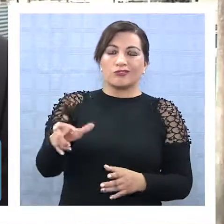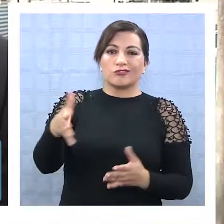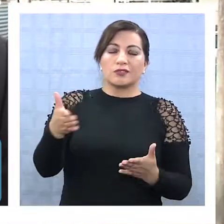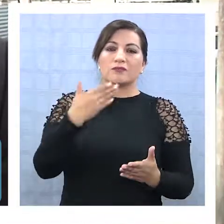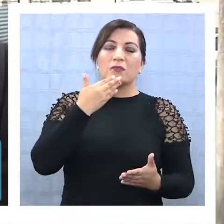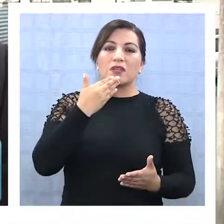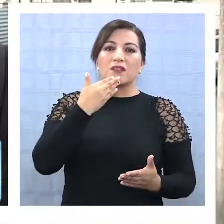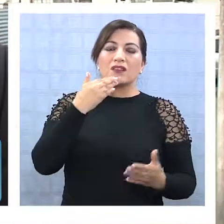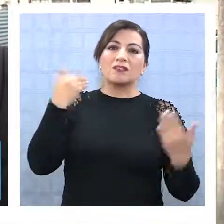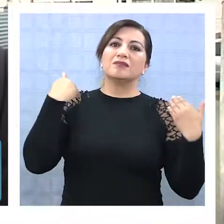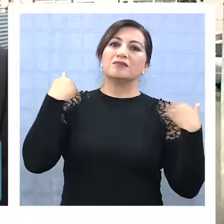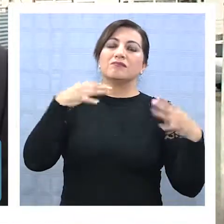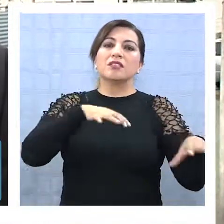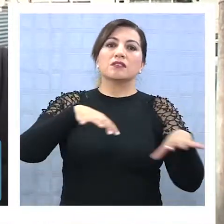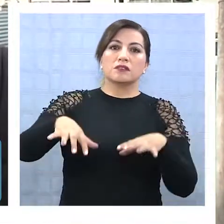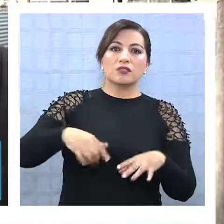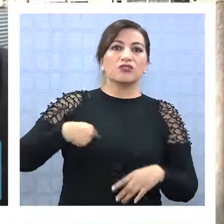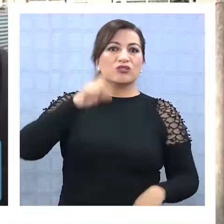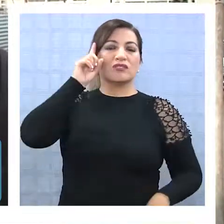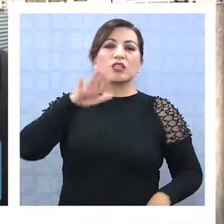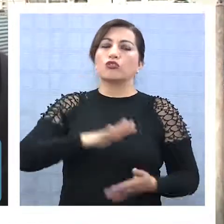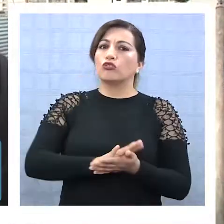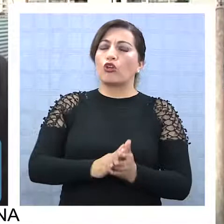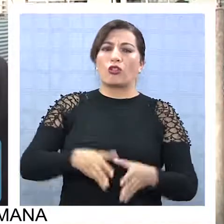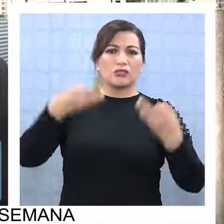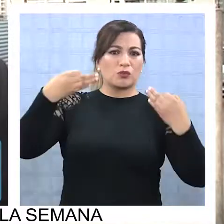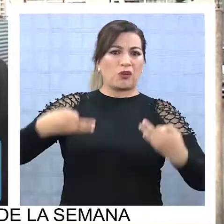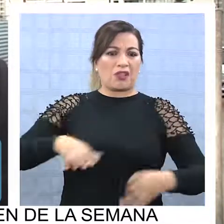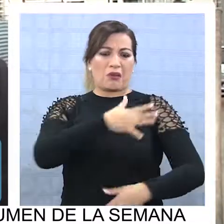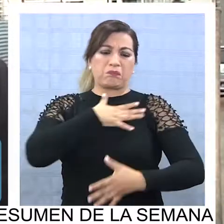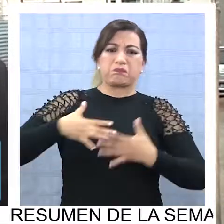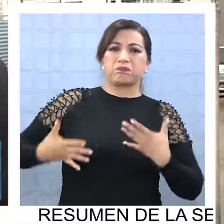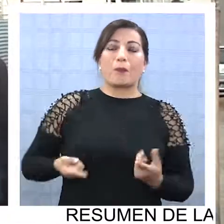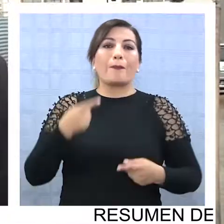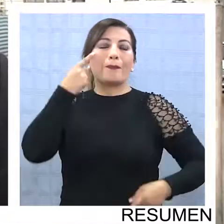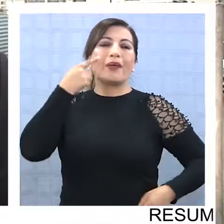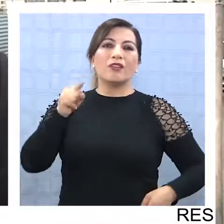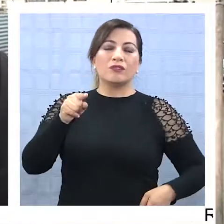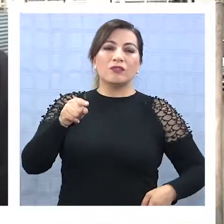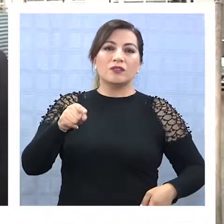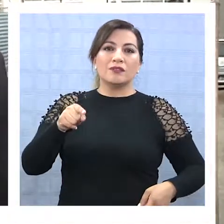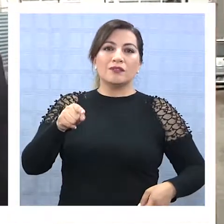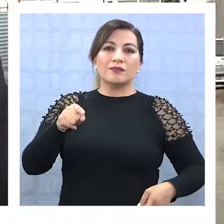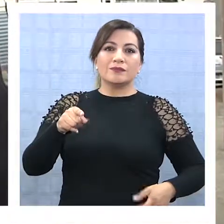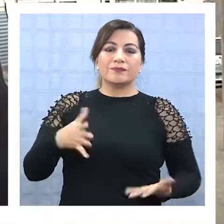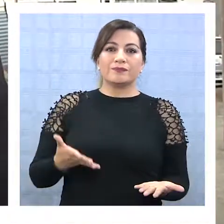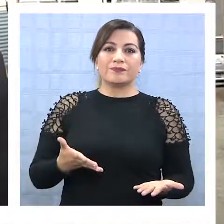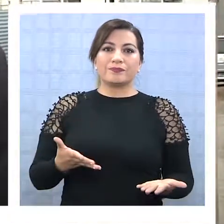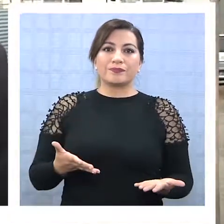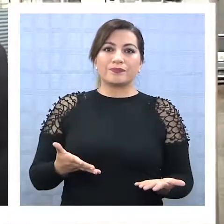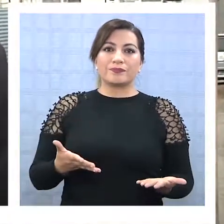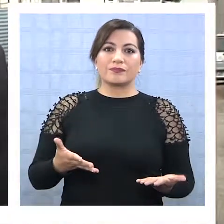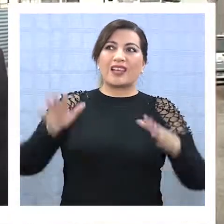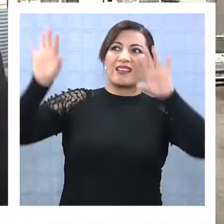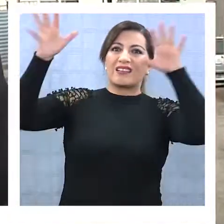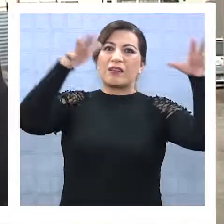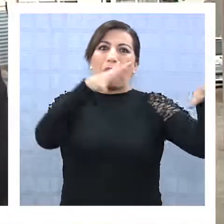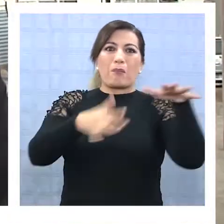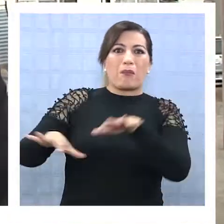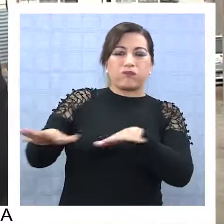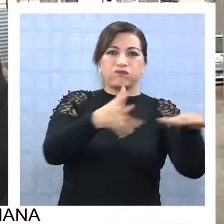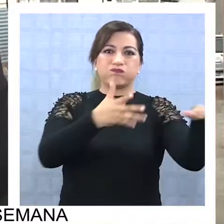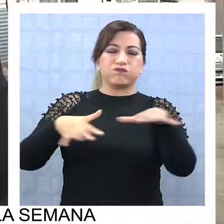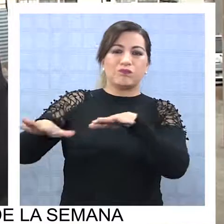deportivo, entiendo que estaba con todas las medidas de seguridad, pero ahí jugó una mala pasada el clima, digamos,